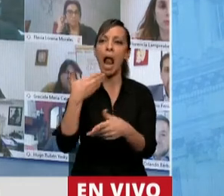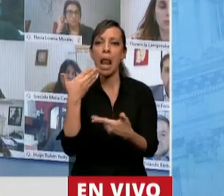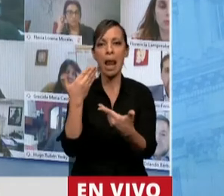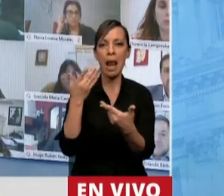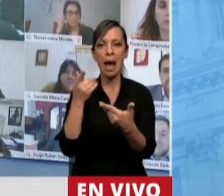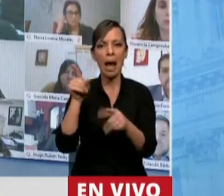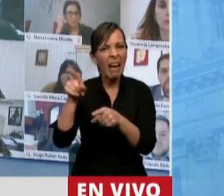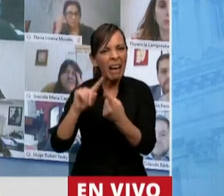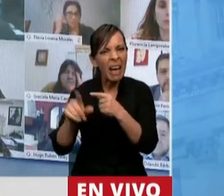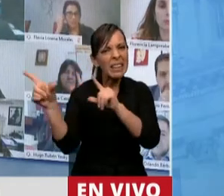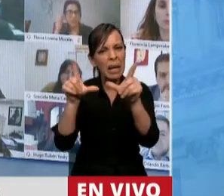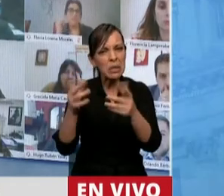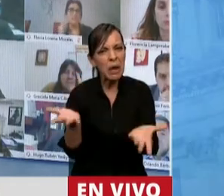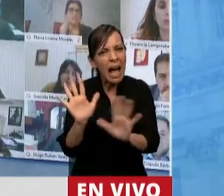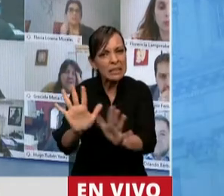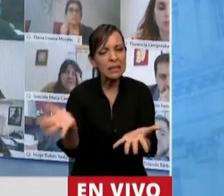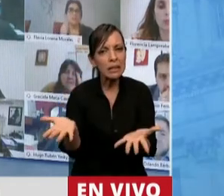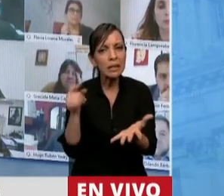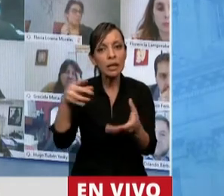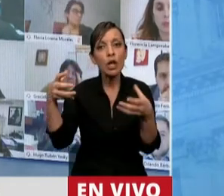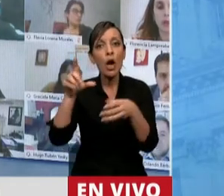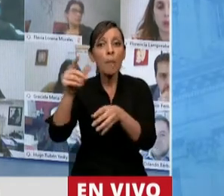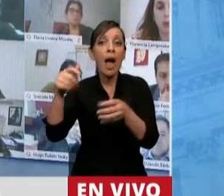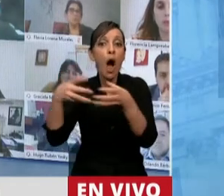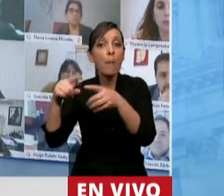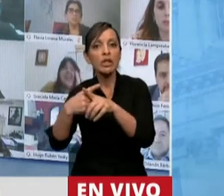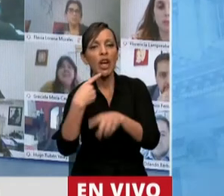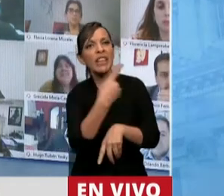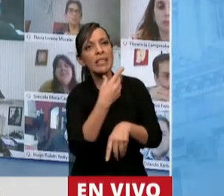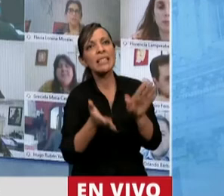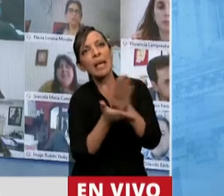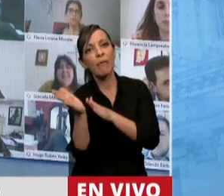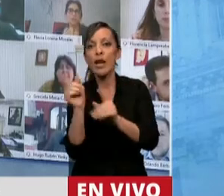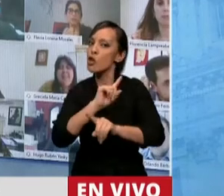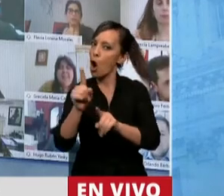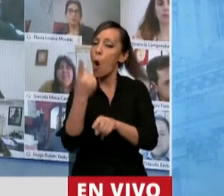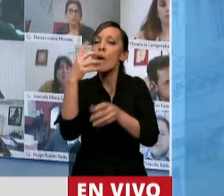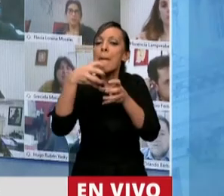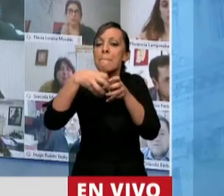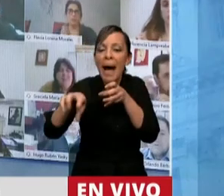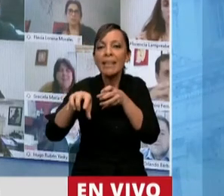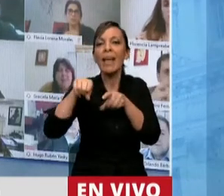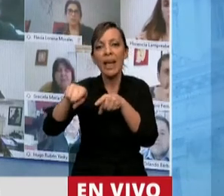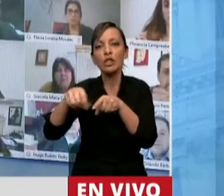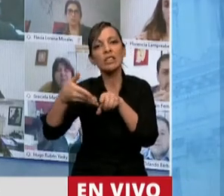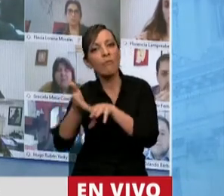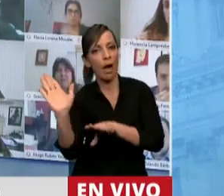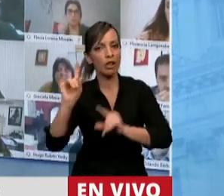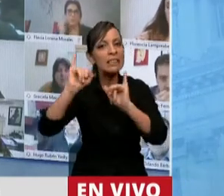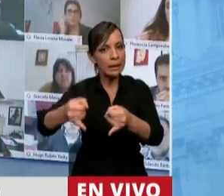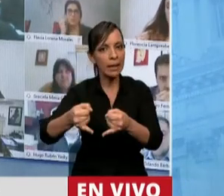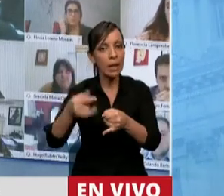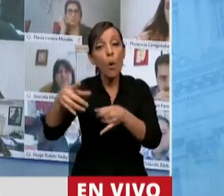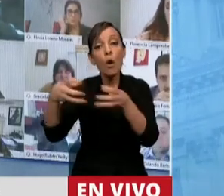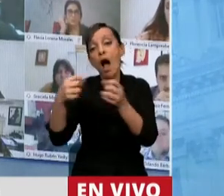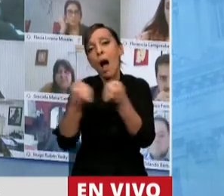a las cámaras de la televisión diciendo que la oposición se retiró. No, se retiró un sector de la oposición. Se retiró un sector que no